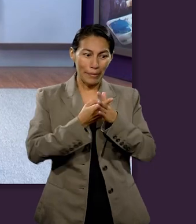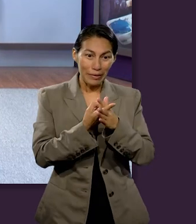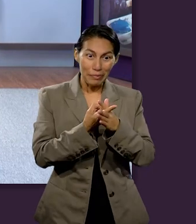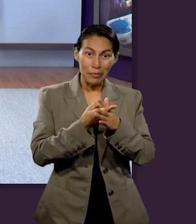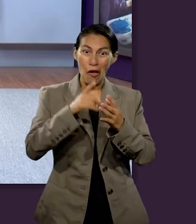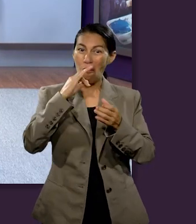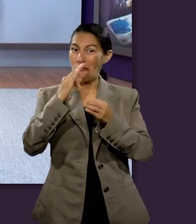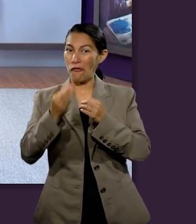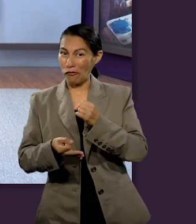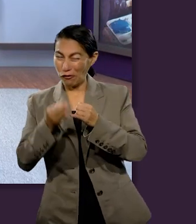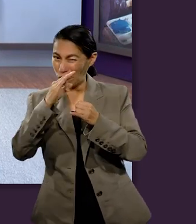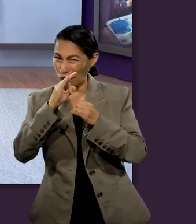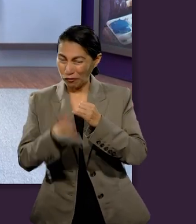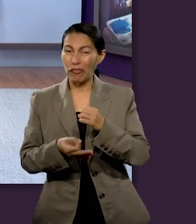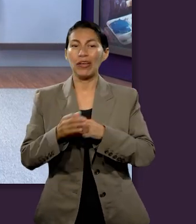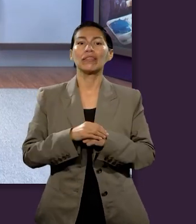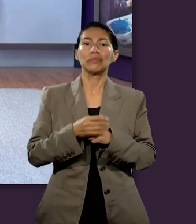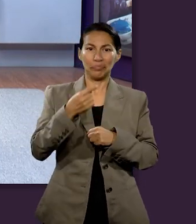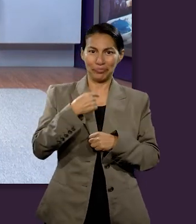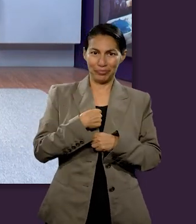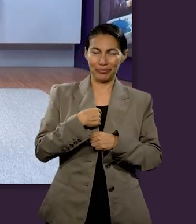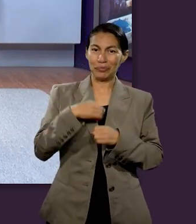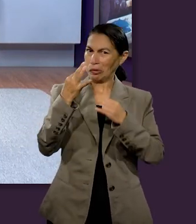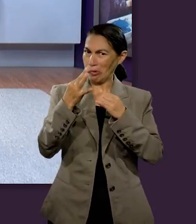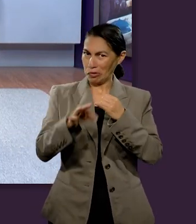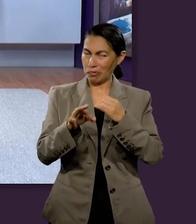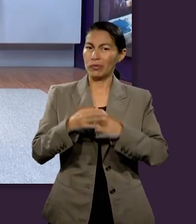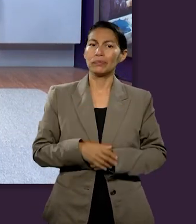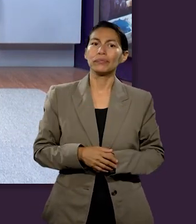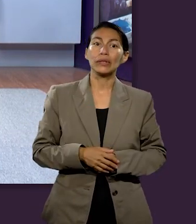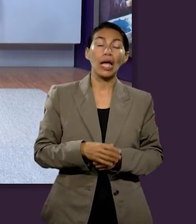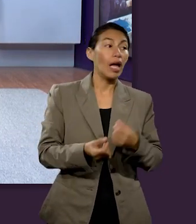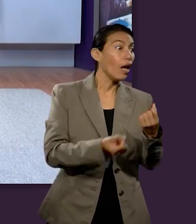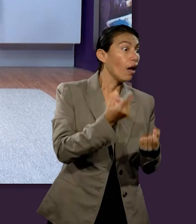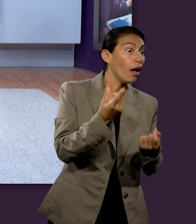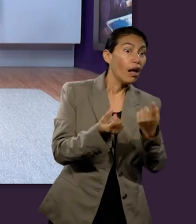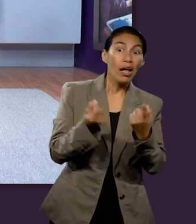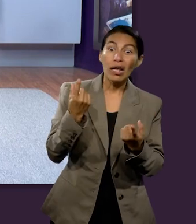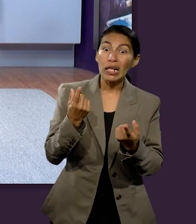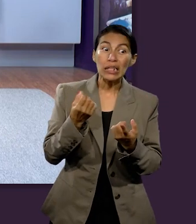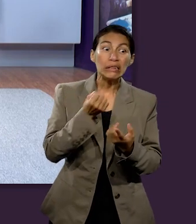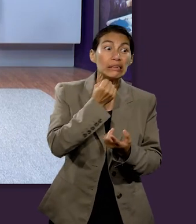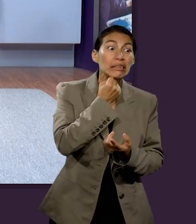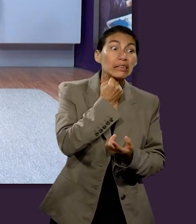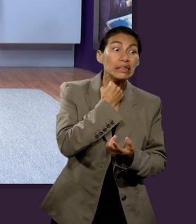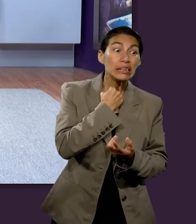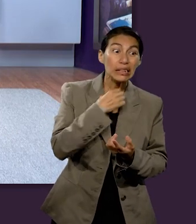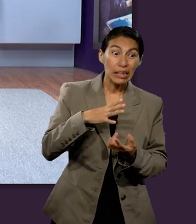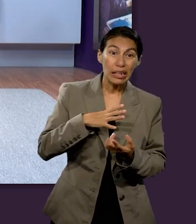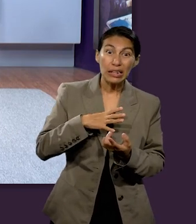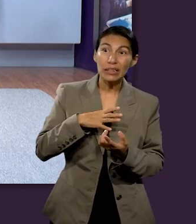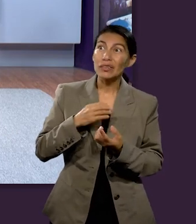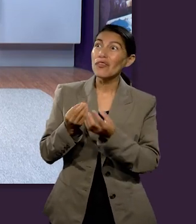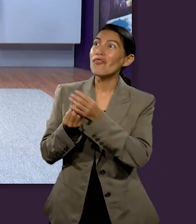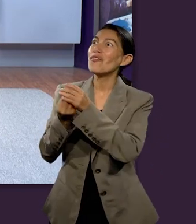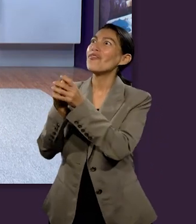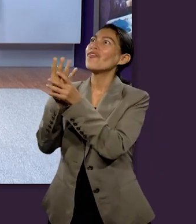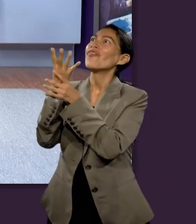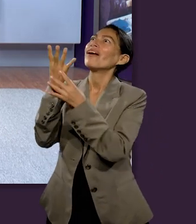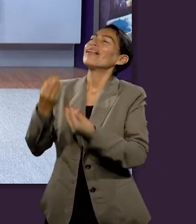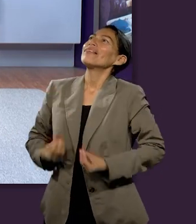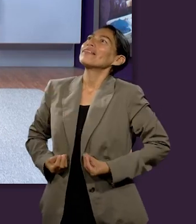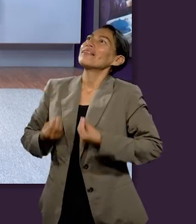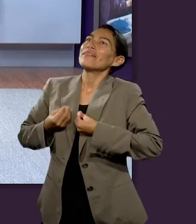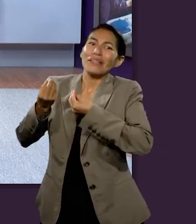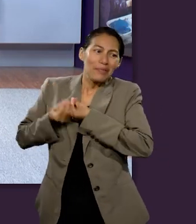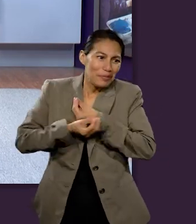soy el alfa y la omega, el principio y el fin. Al que tuviera sed, yo le daré gratuitamente de la